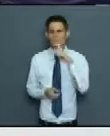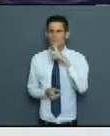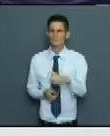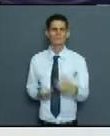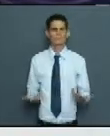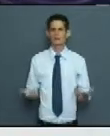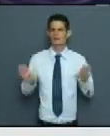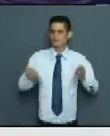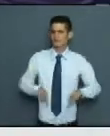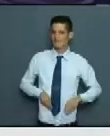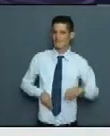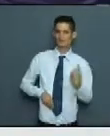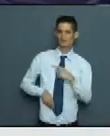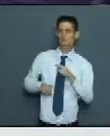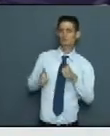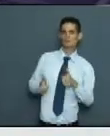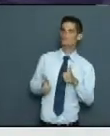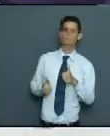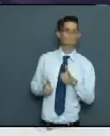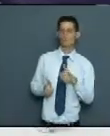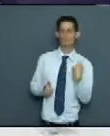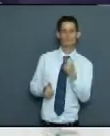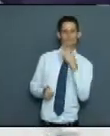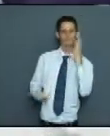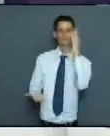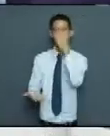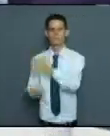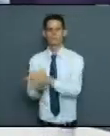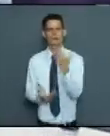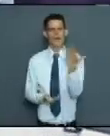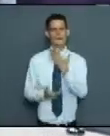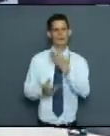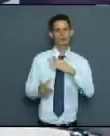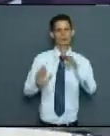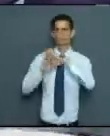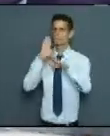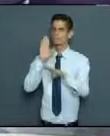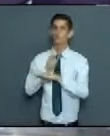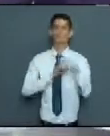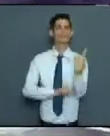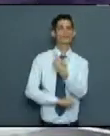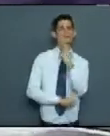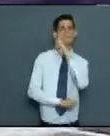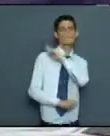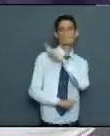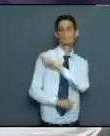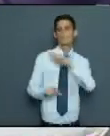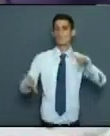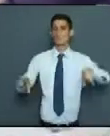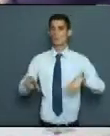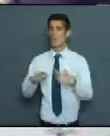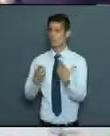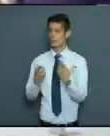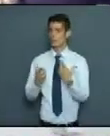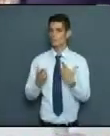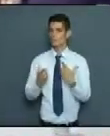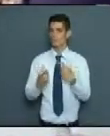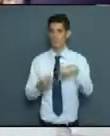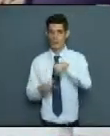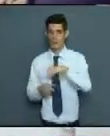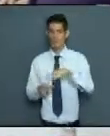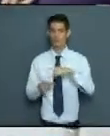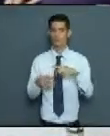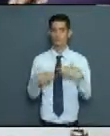podemos admitir. Y nosotros como Dirección Integral de Supervisión, tenemos la alta responsabilidad de velar, porque esa,